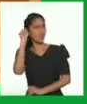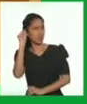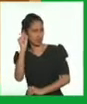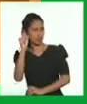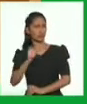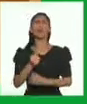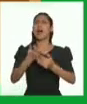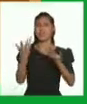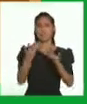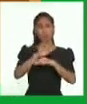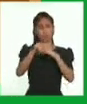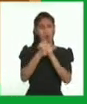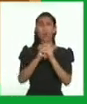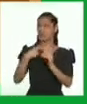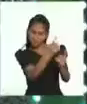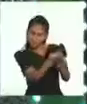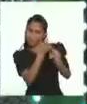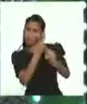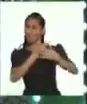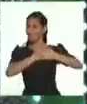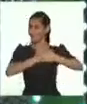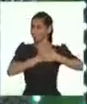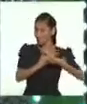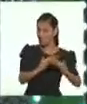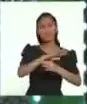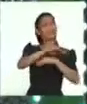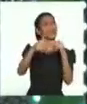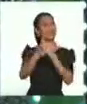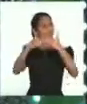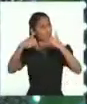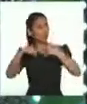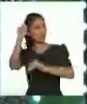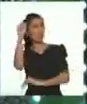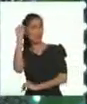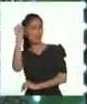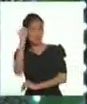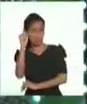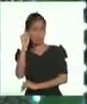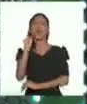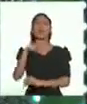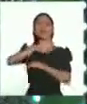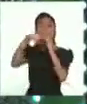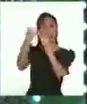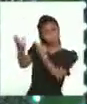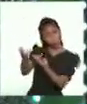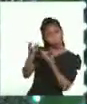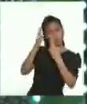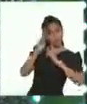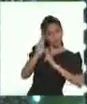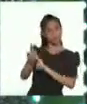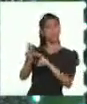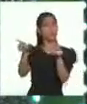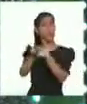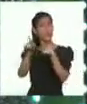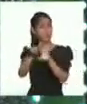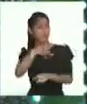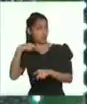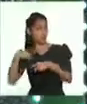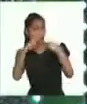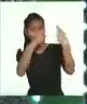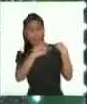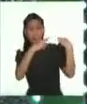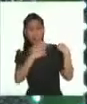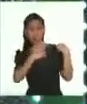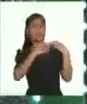Nadie puede renunciar a ellos ni arrebatarlos. Tenemos derecho a ser tratados con dignidad e igualdad y tenemos el deber de tratar a las y los demás